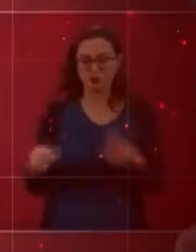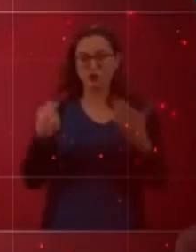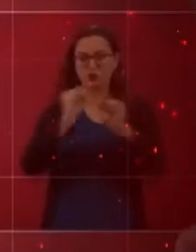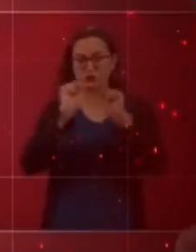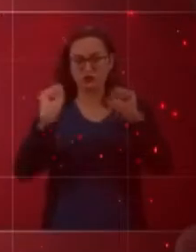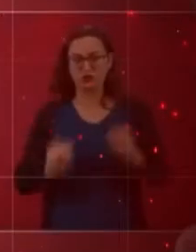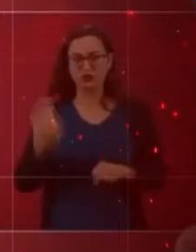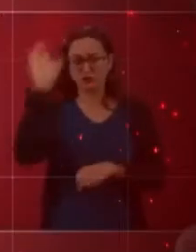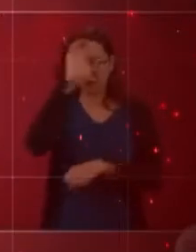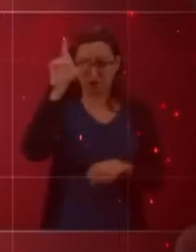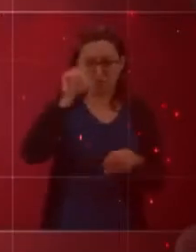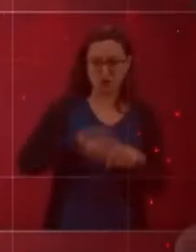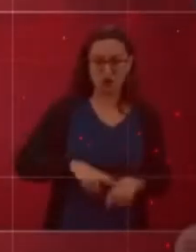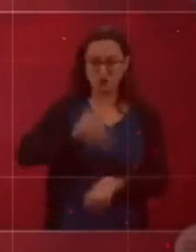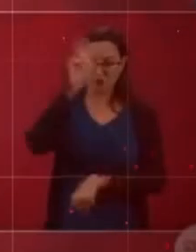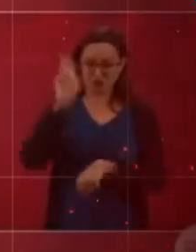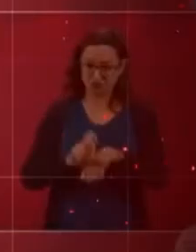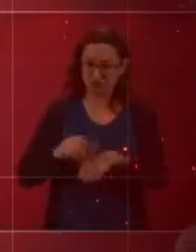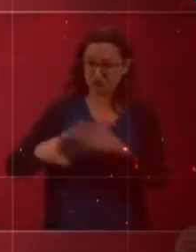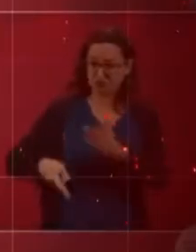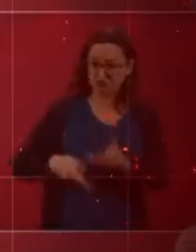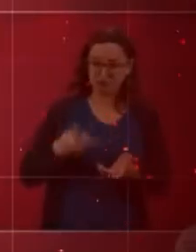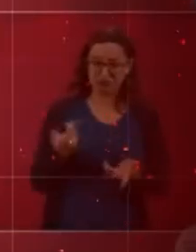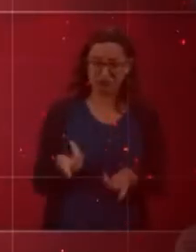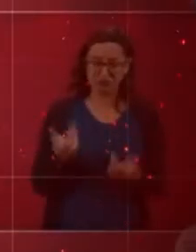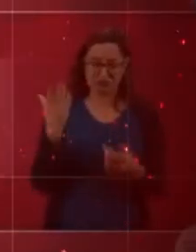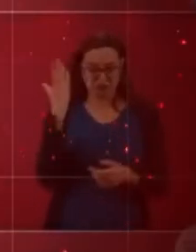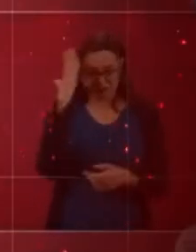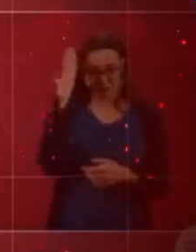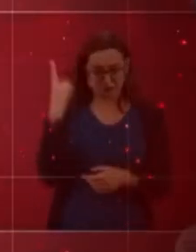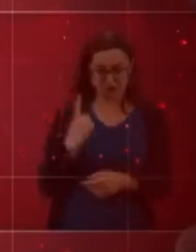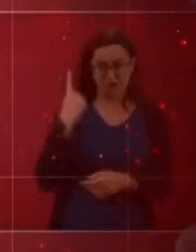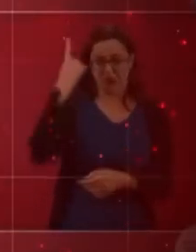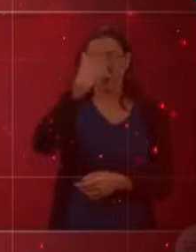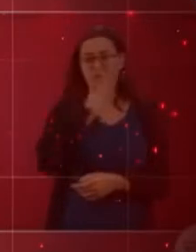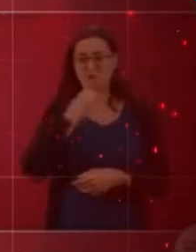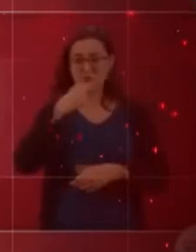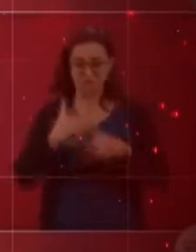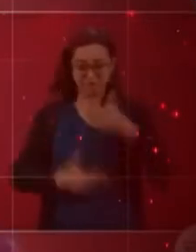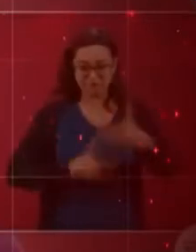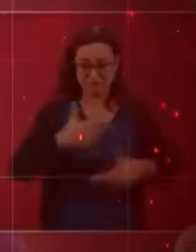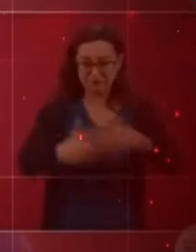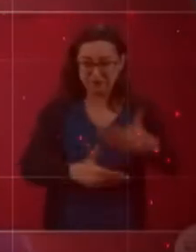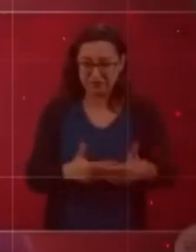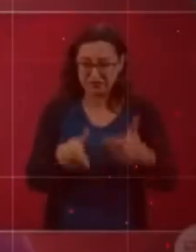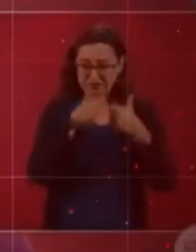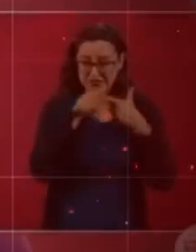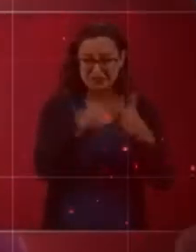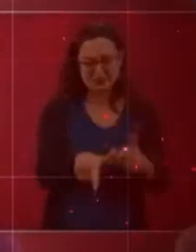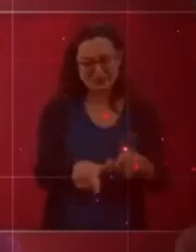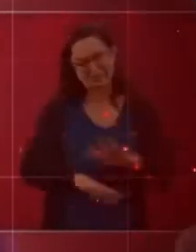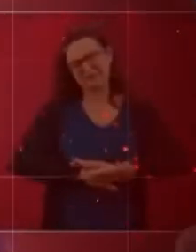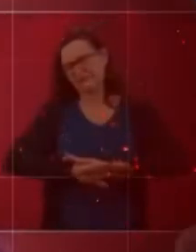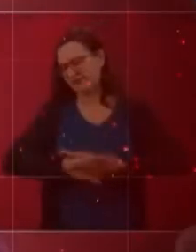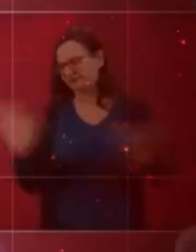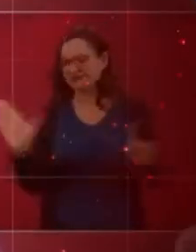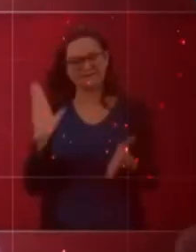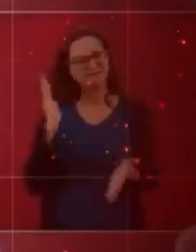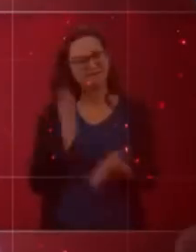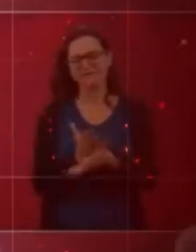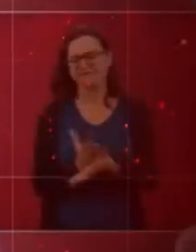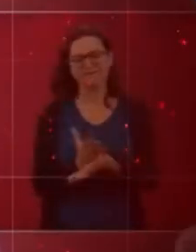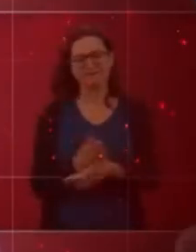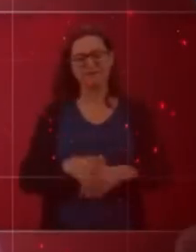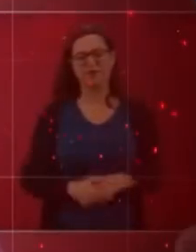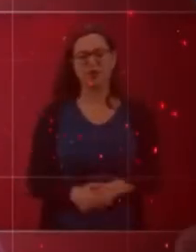sistema cultural machista, patriarcal. Dejamos alternativas para la paz desde las capacidades